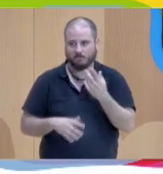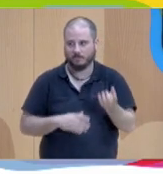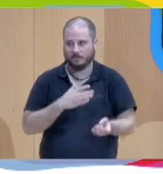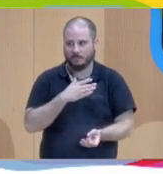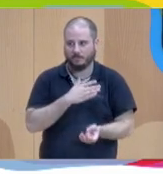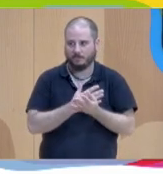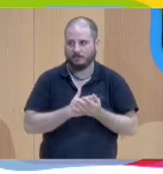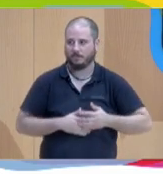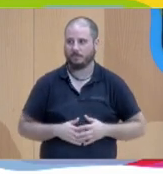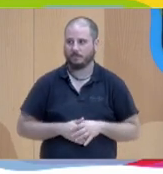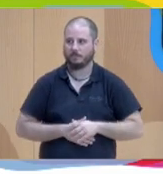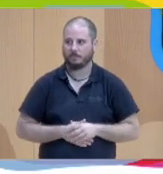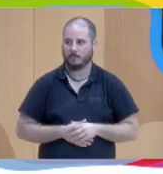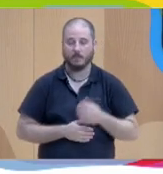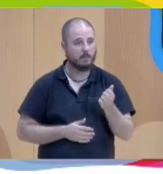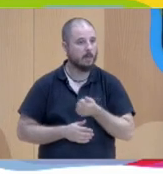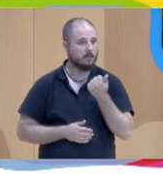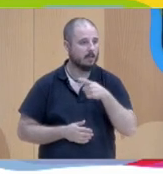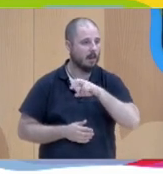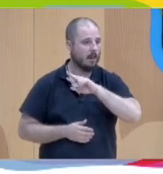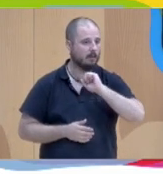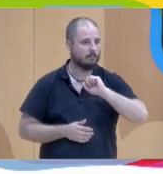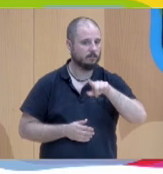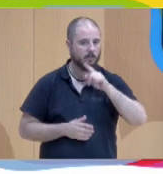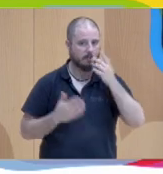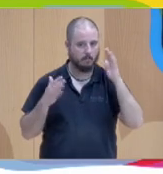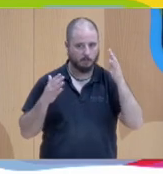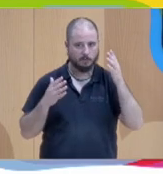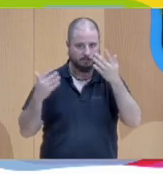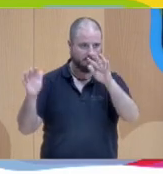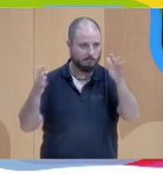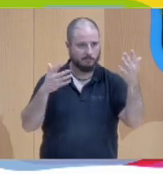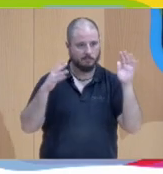Laura, ¿más? Sí. ¿Aplauso? ¿Había un aplauso? Venga, gracias.